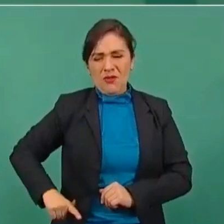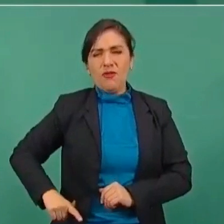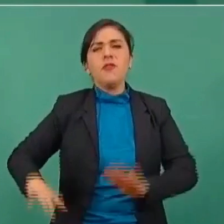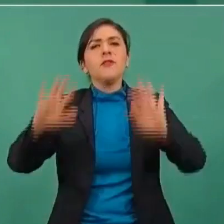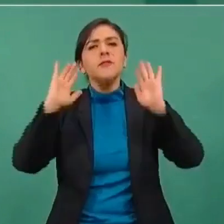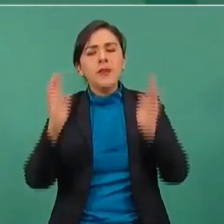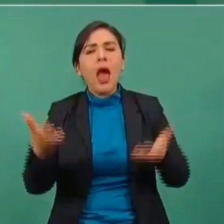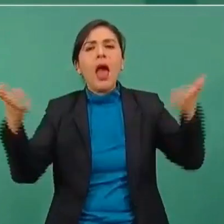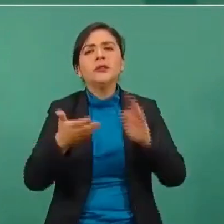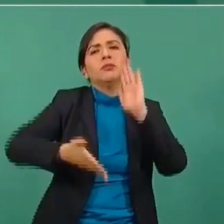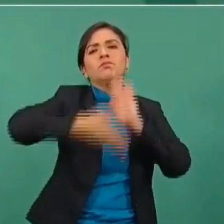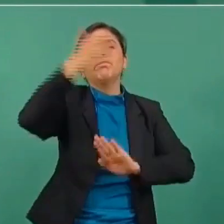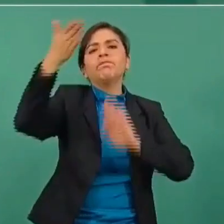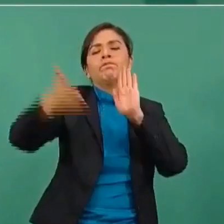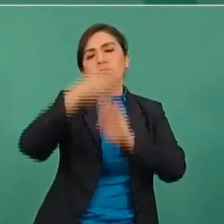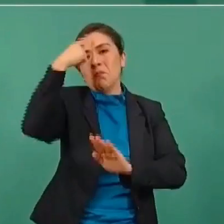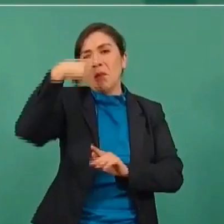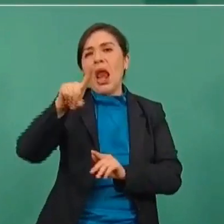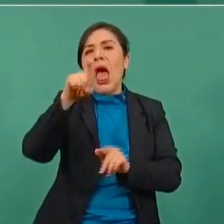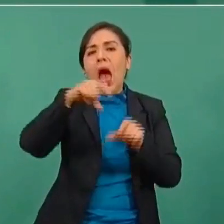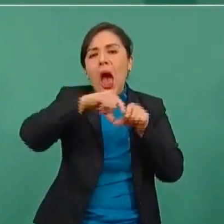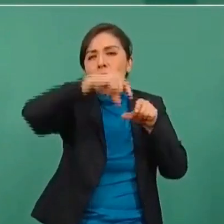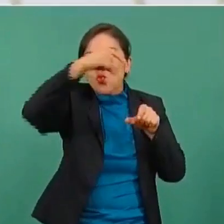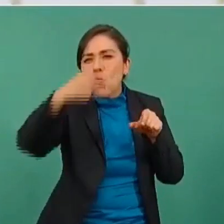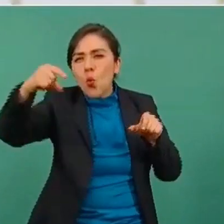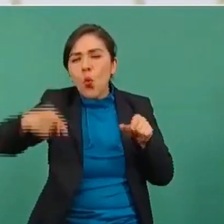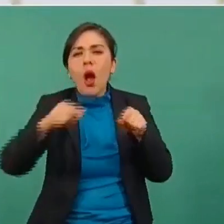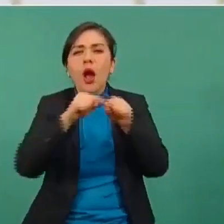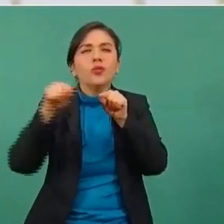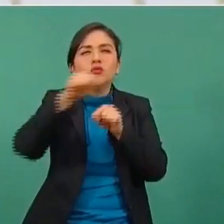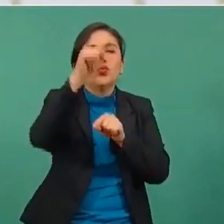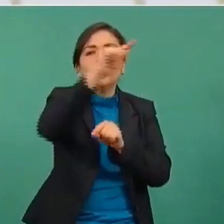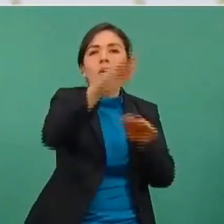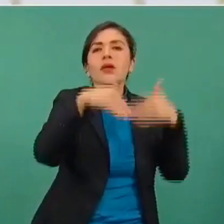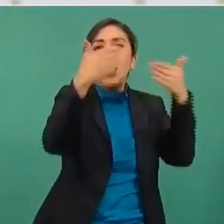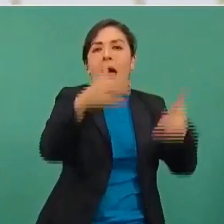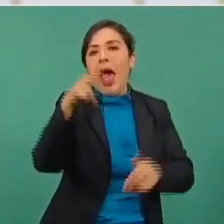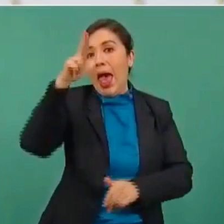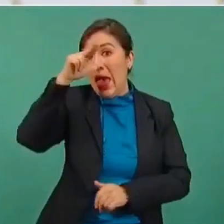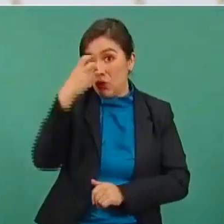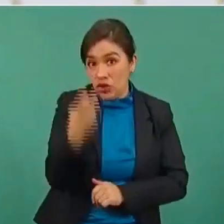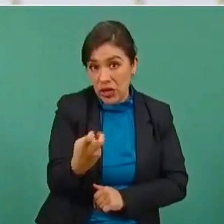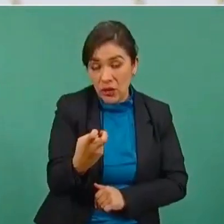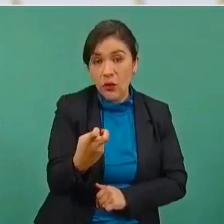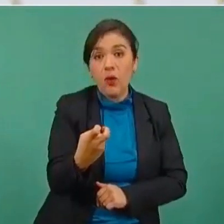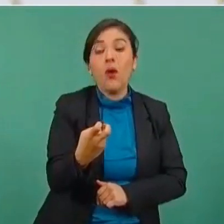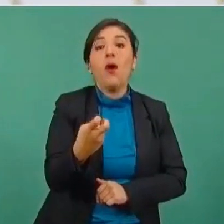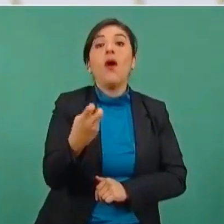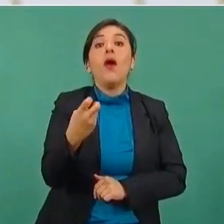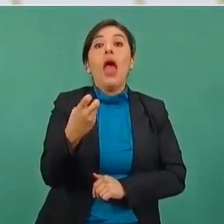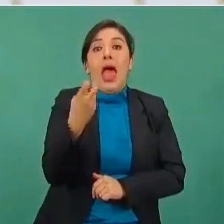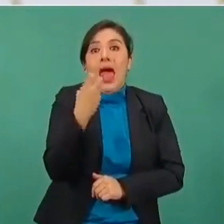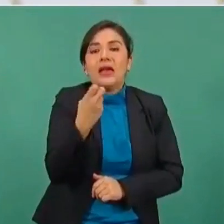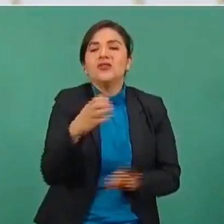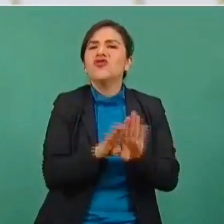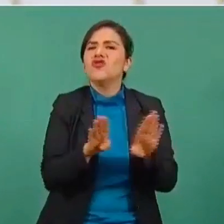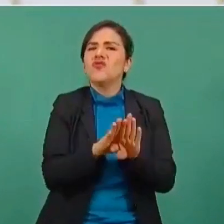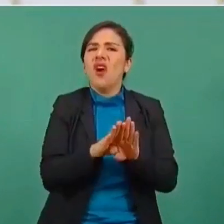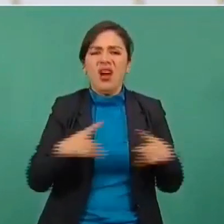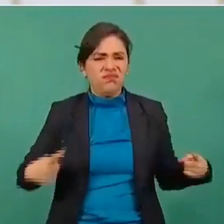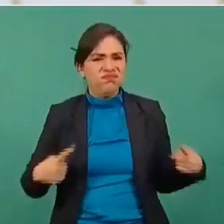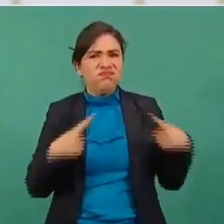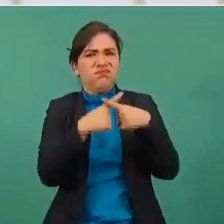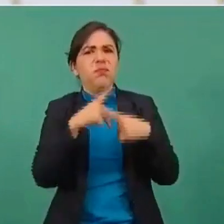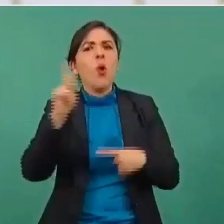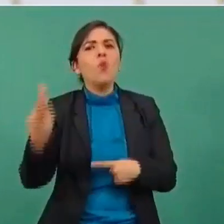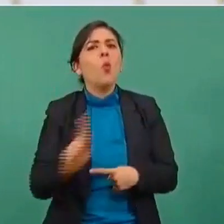acueducto hacia Hermosillo y esto generó una oposición de los